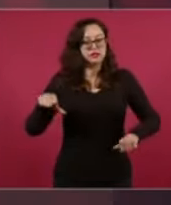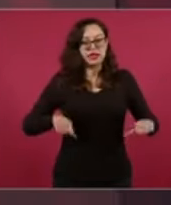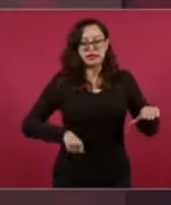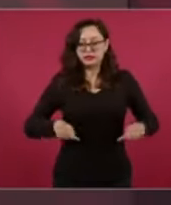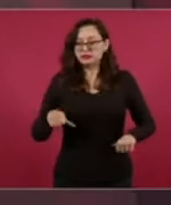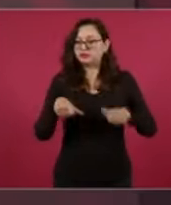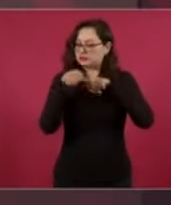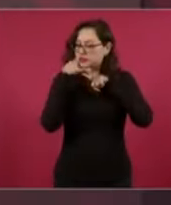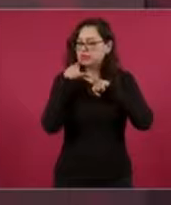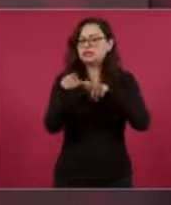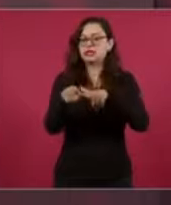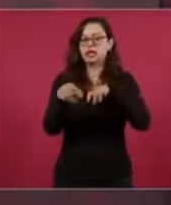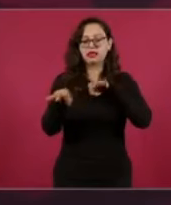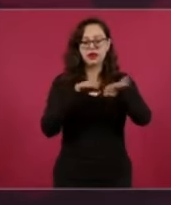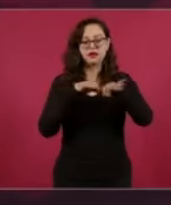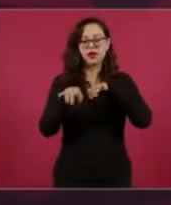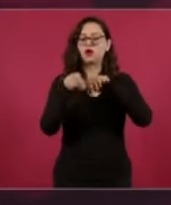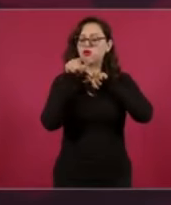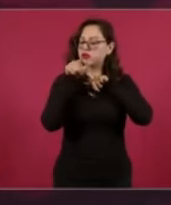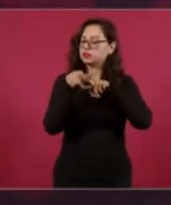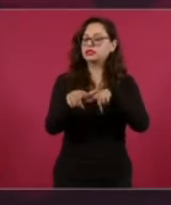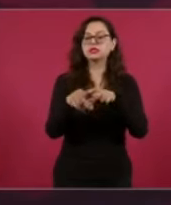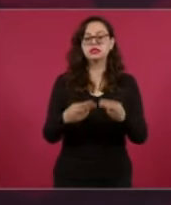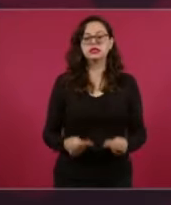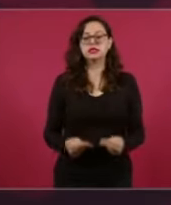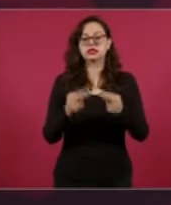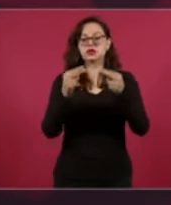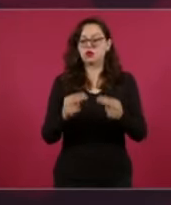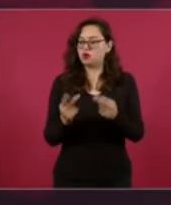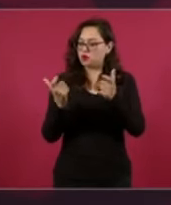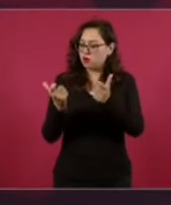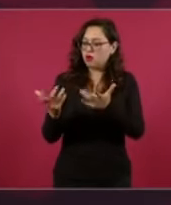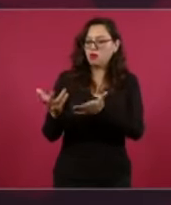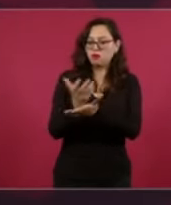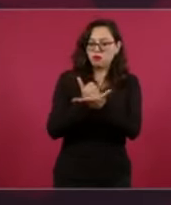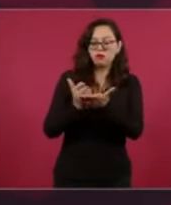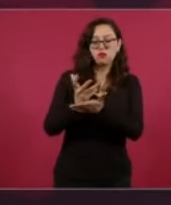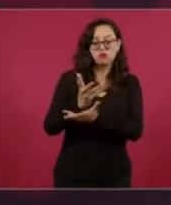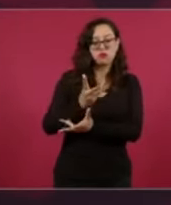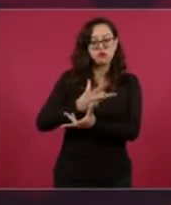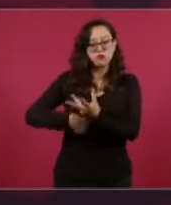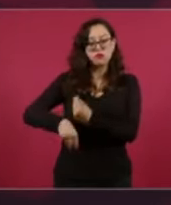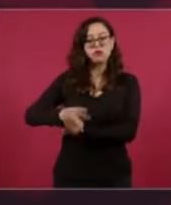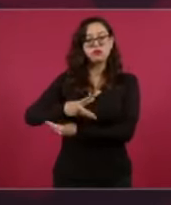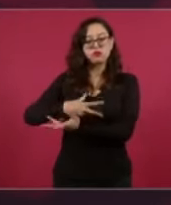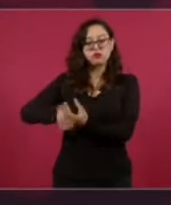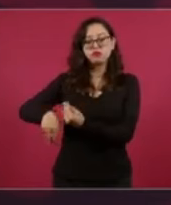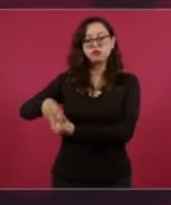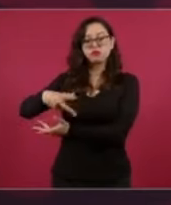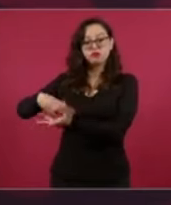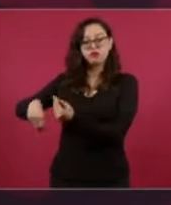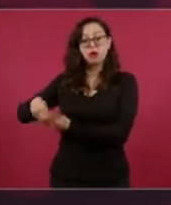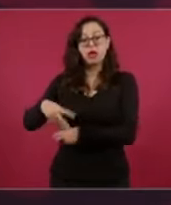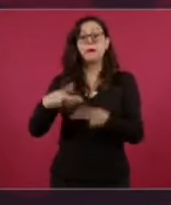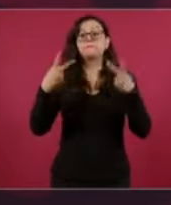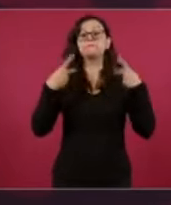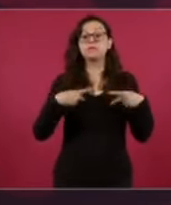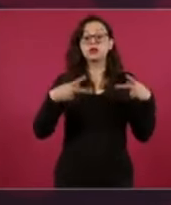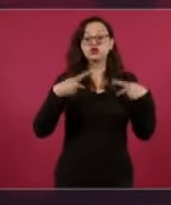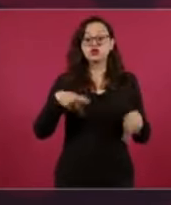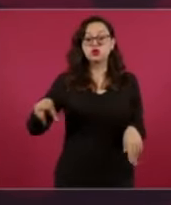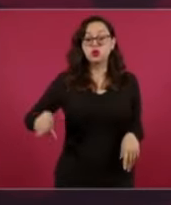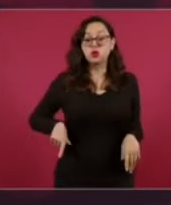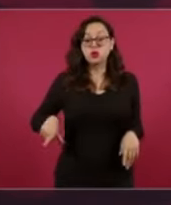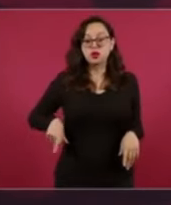pero el que gobierna tiene que estar siempre